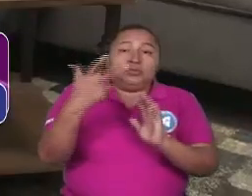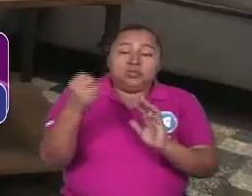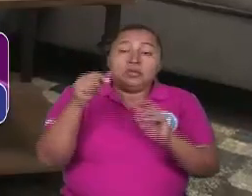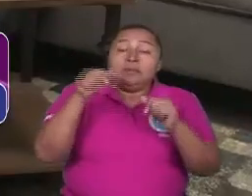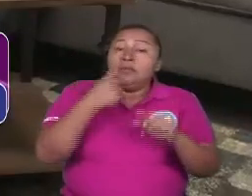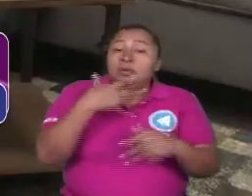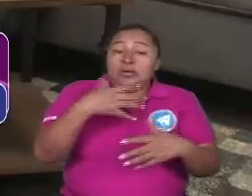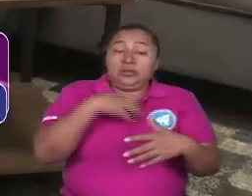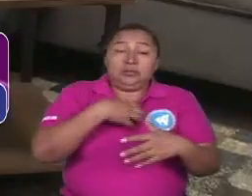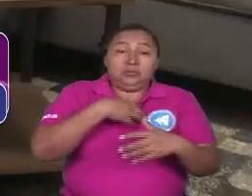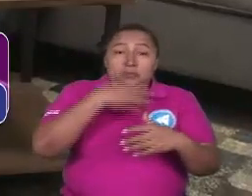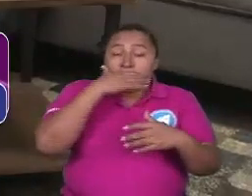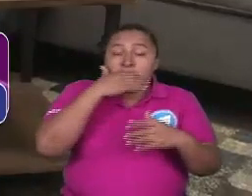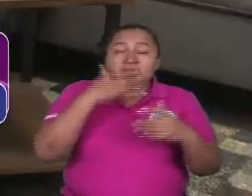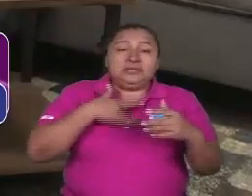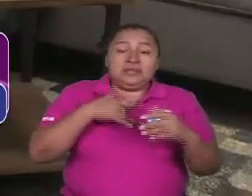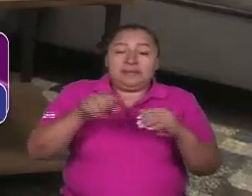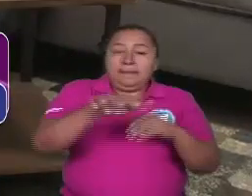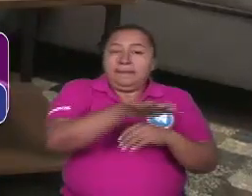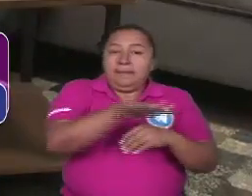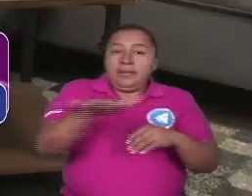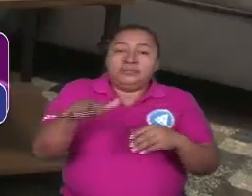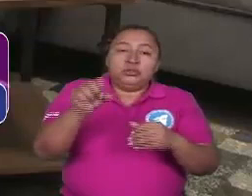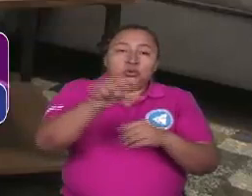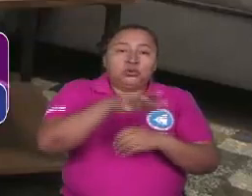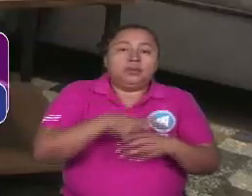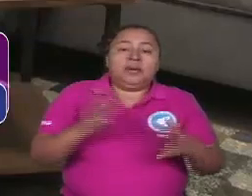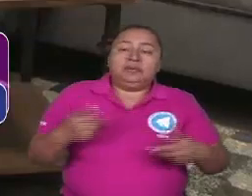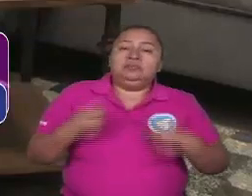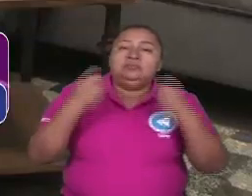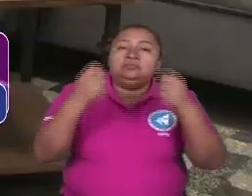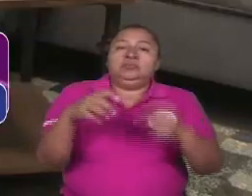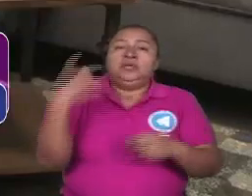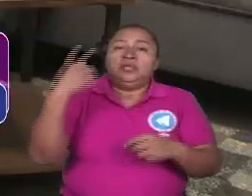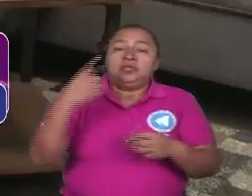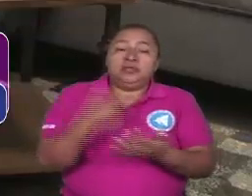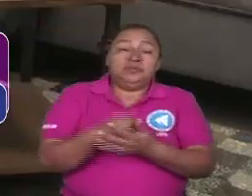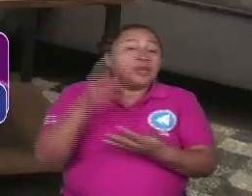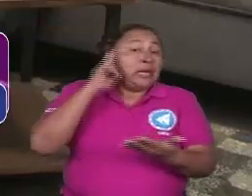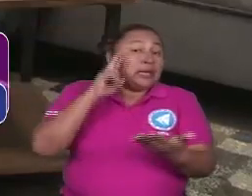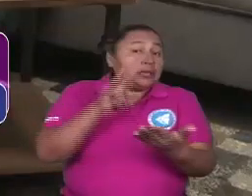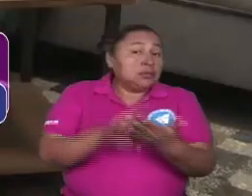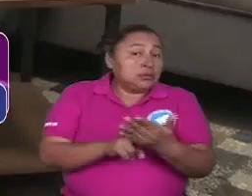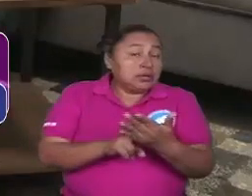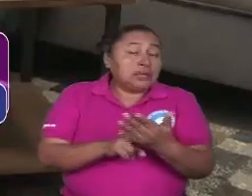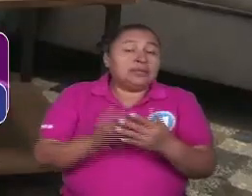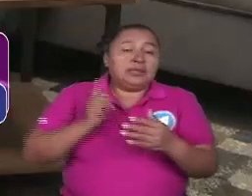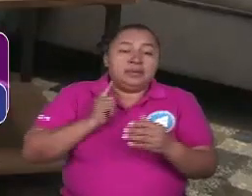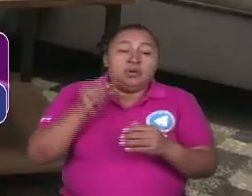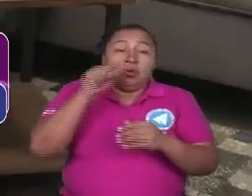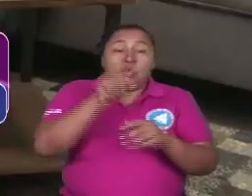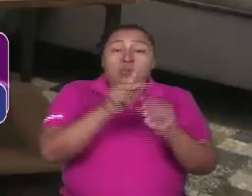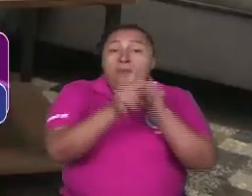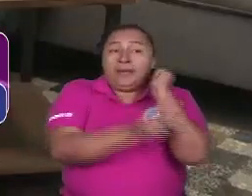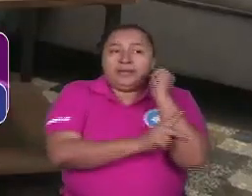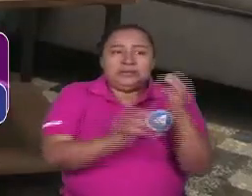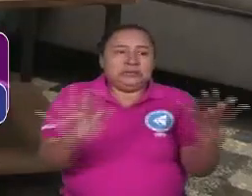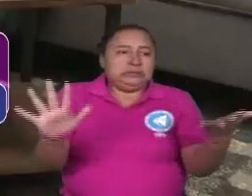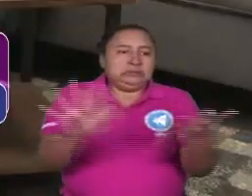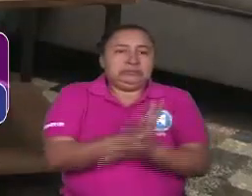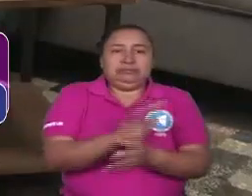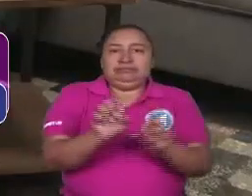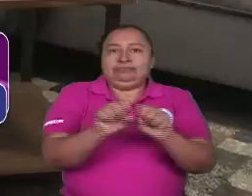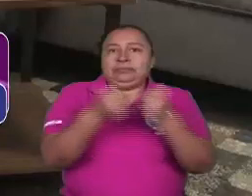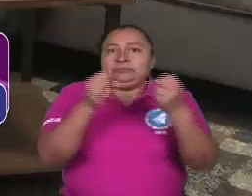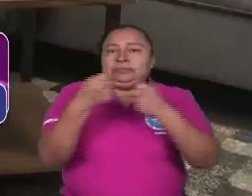necesitaba una base social para poder responder y restituir esos derechos. Acordate que ya hemos encontrado un país absolutamente destruido, y destruido